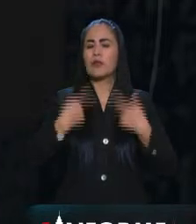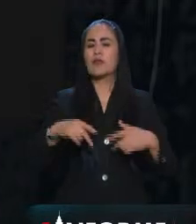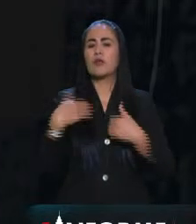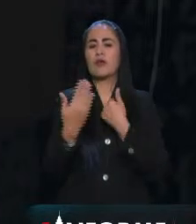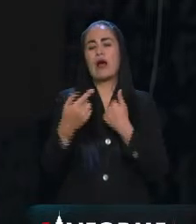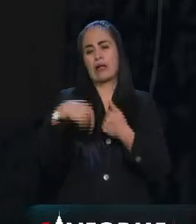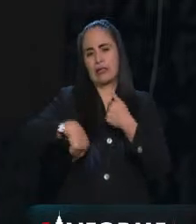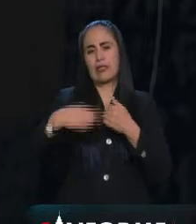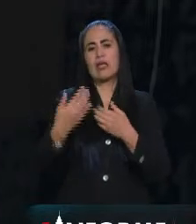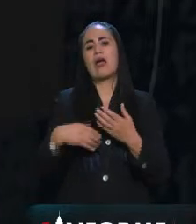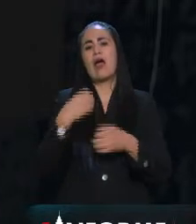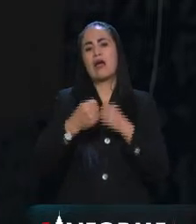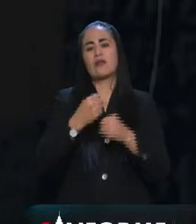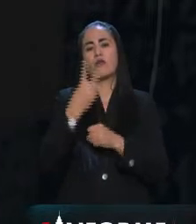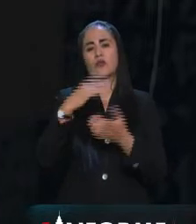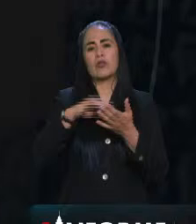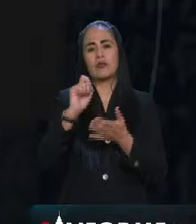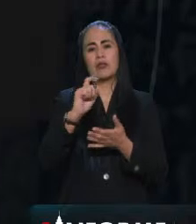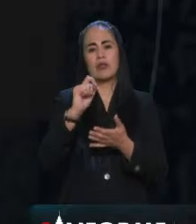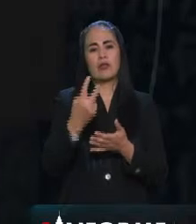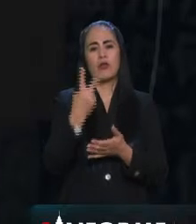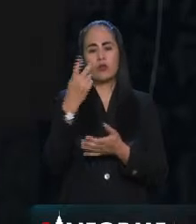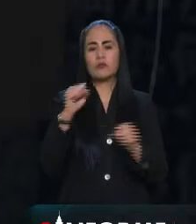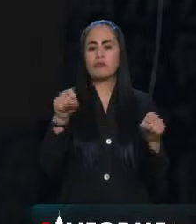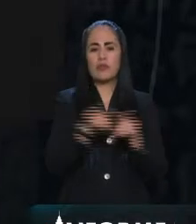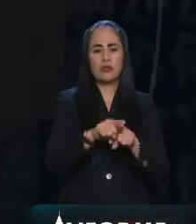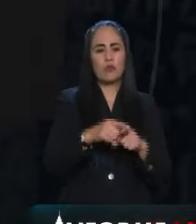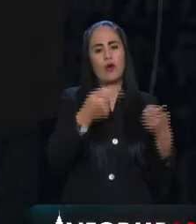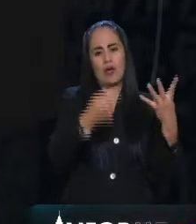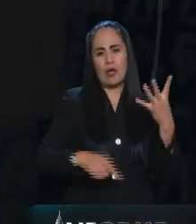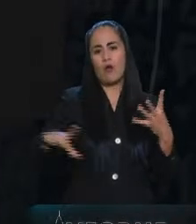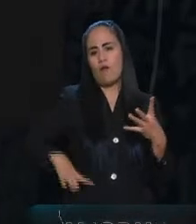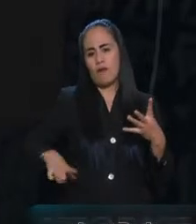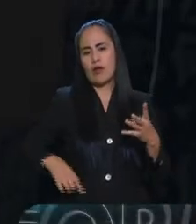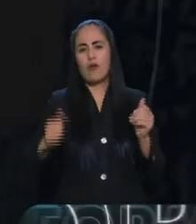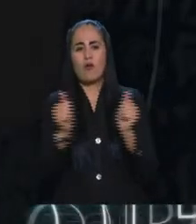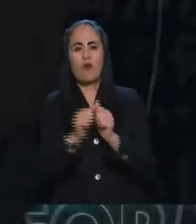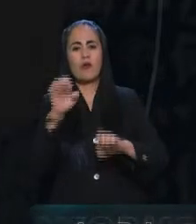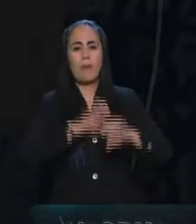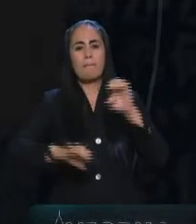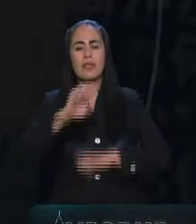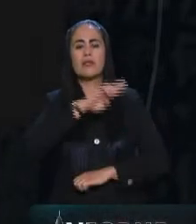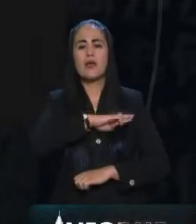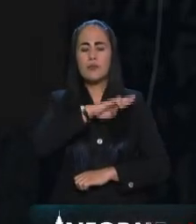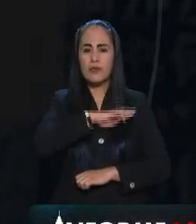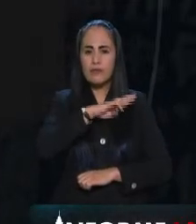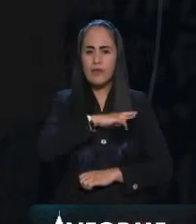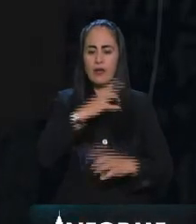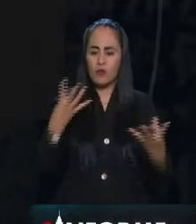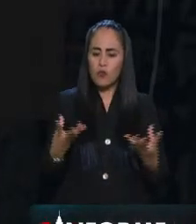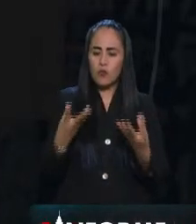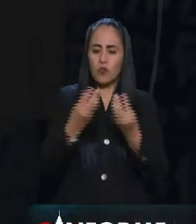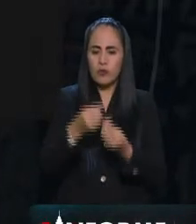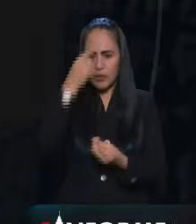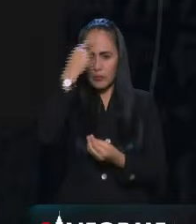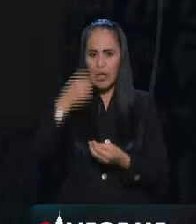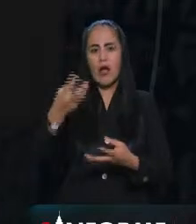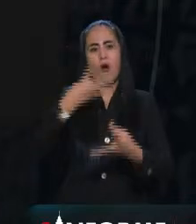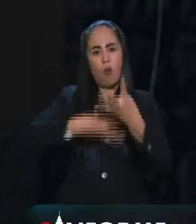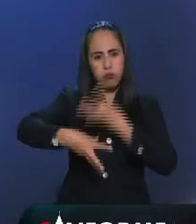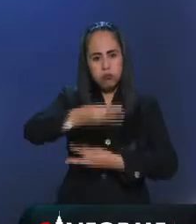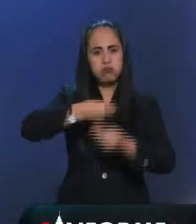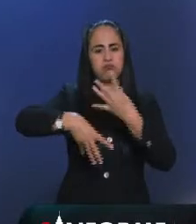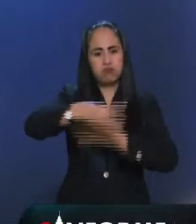así como de las opciones de colaboración entre el sector público y privado para seguir impulsando una pronta reactivación